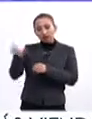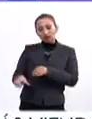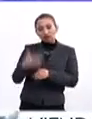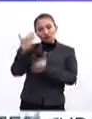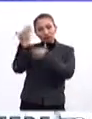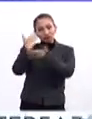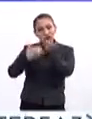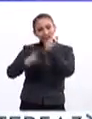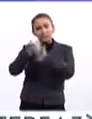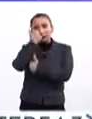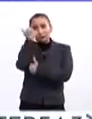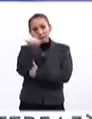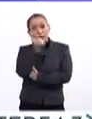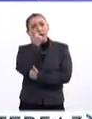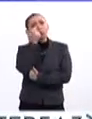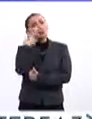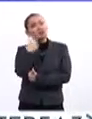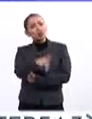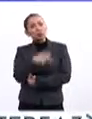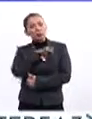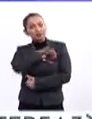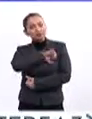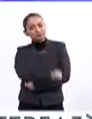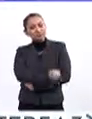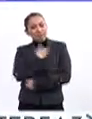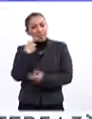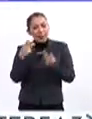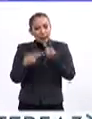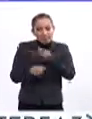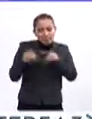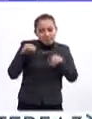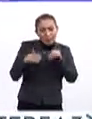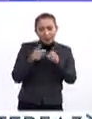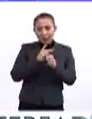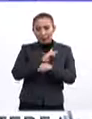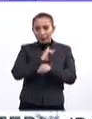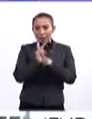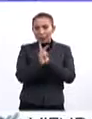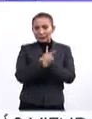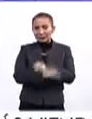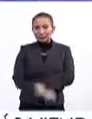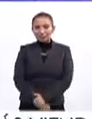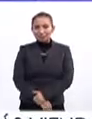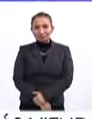de sus estudiantes y por supuesto con la vocación productiva del País Vasco.